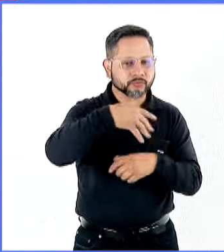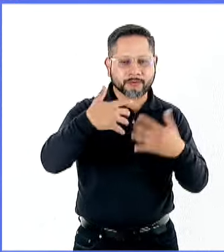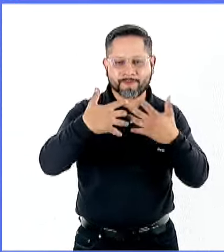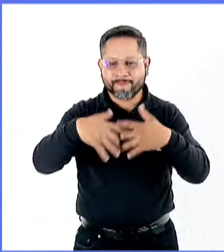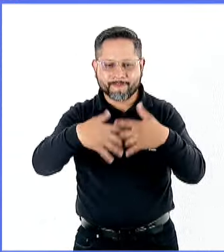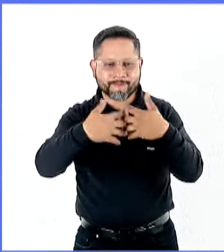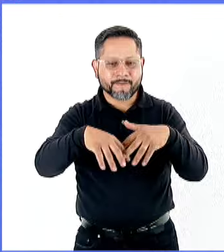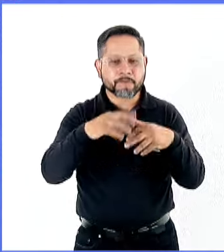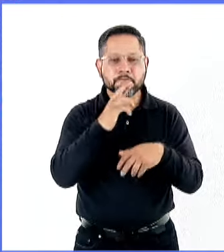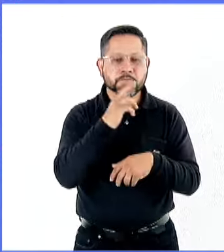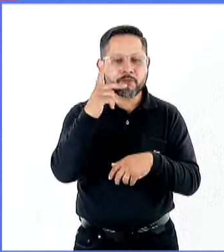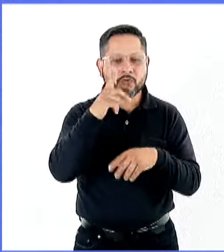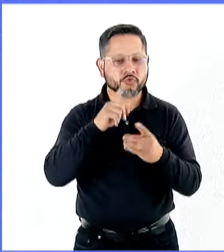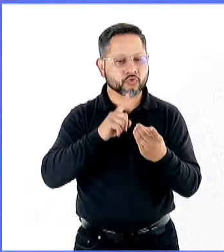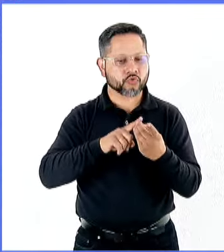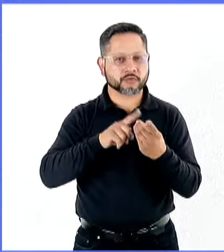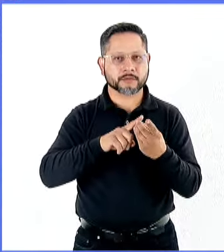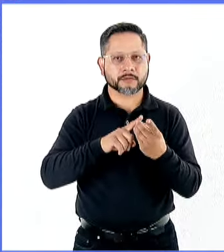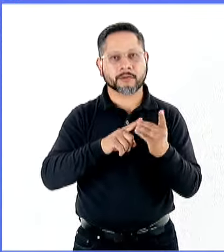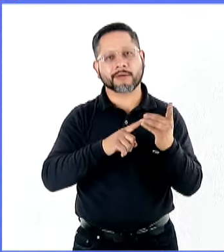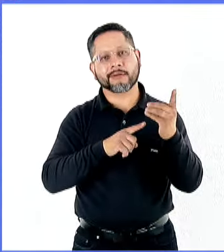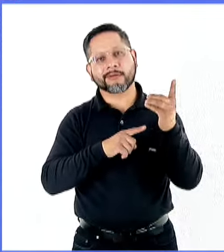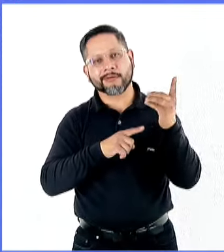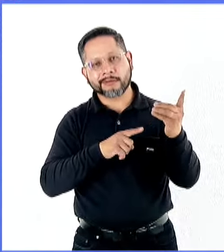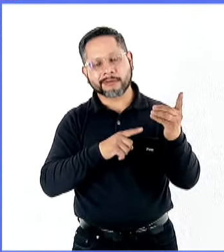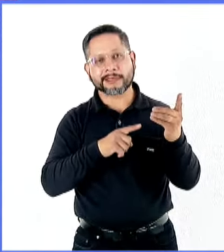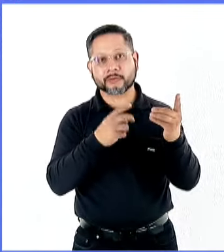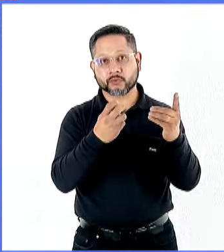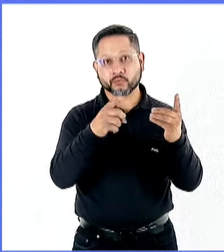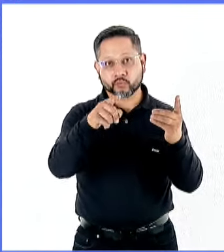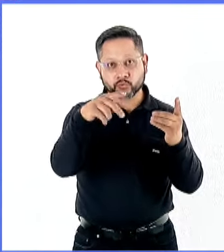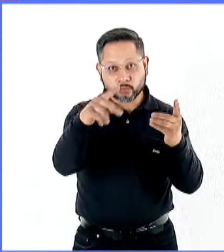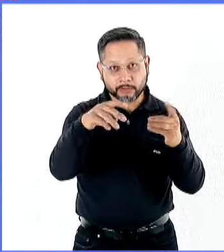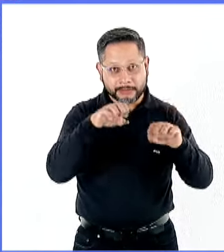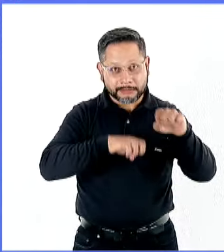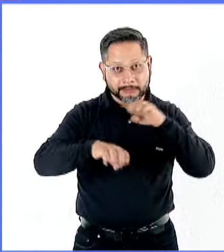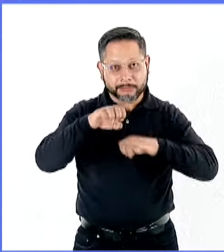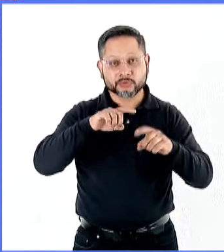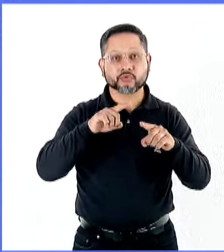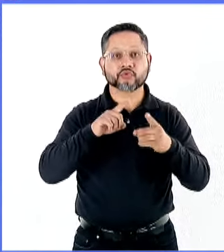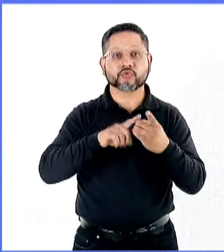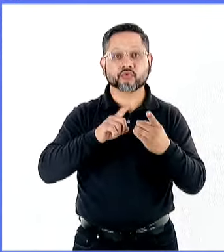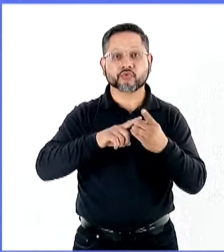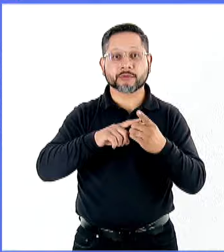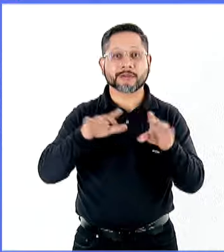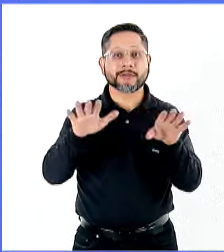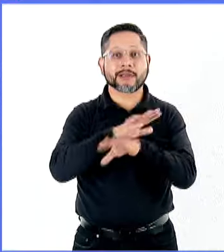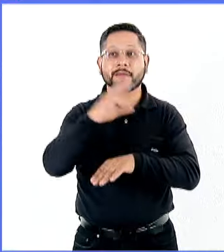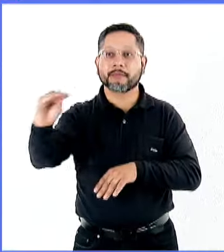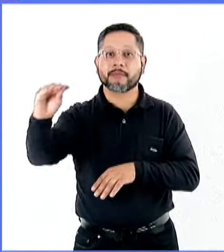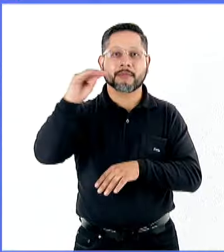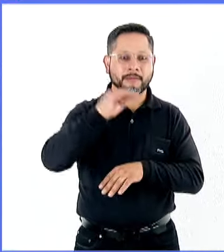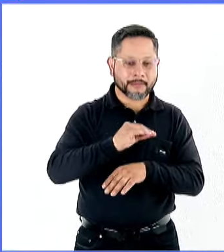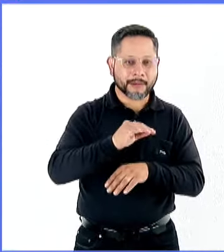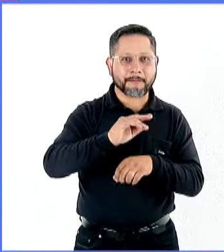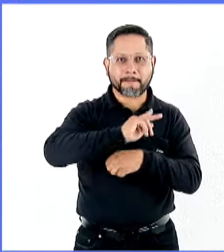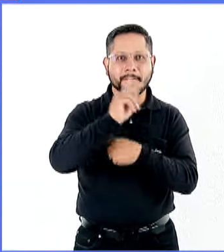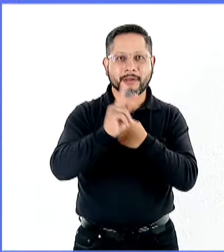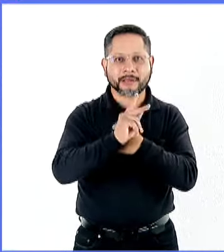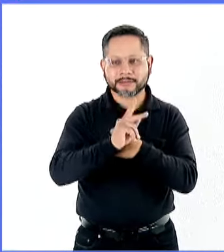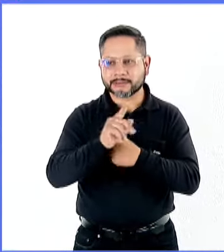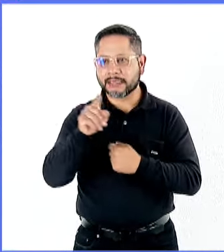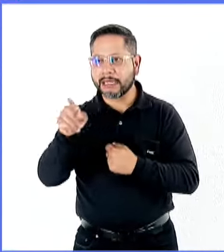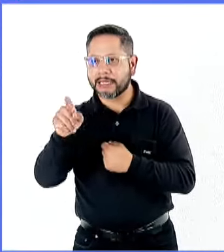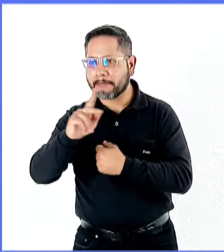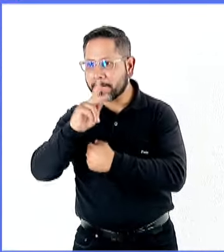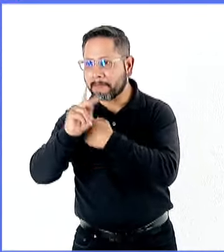y en cuanto, lo que se buscábamos en cuanto eres empresario, pues es tener mejores ganancias, esto implica que vayas buscando los caminos